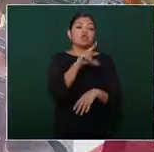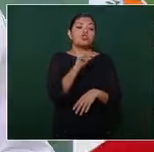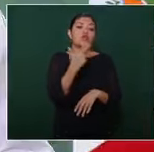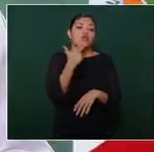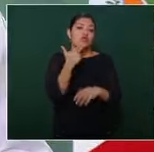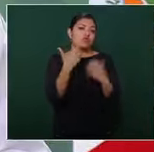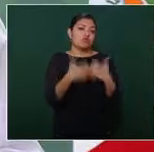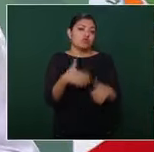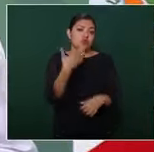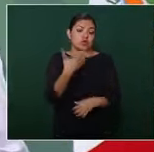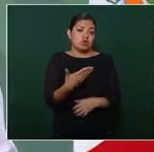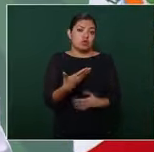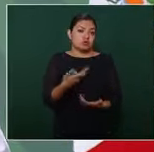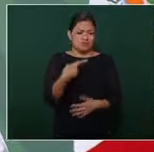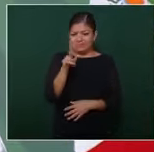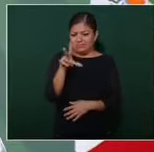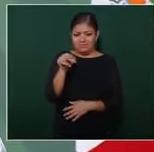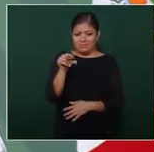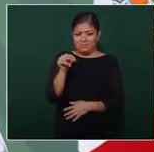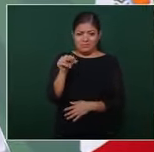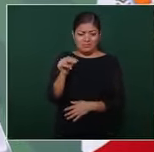pero no